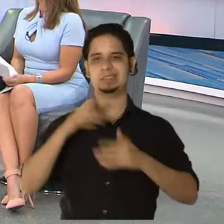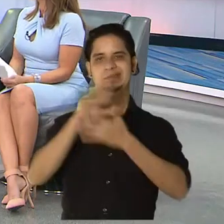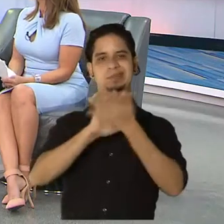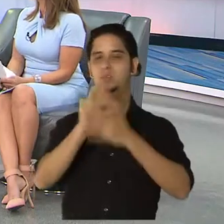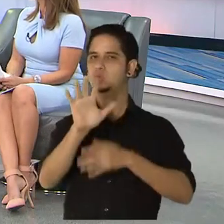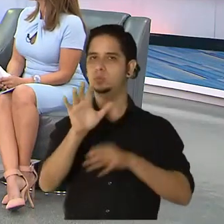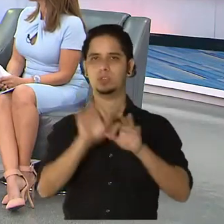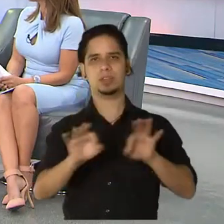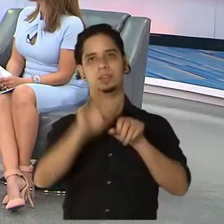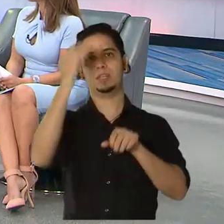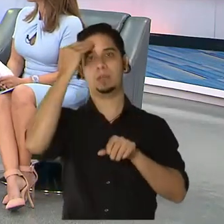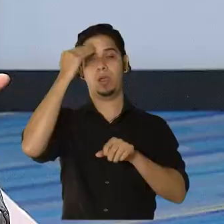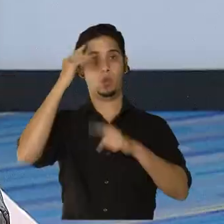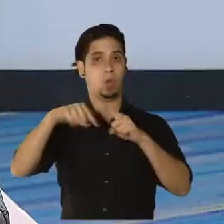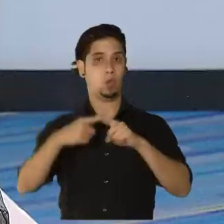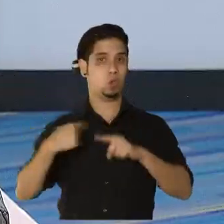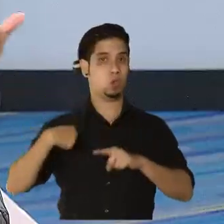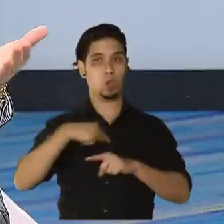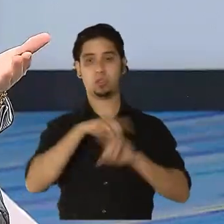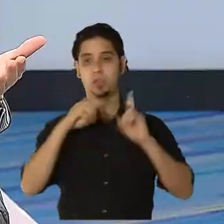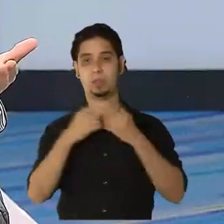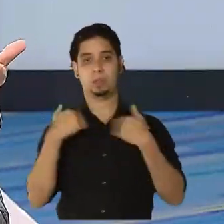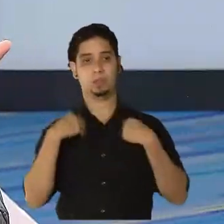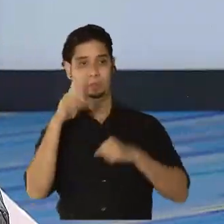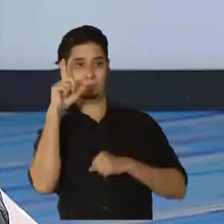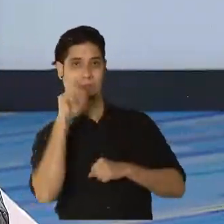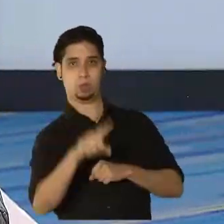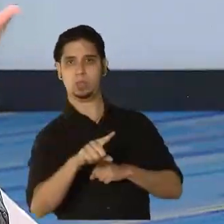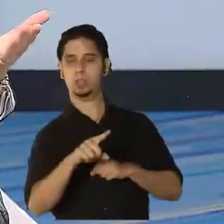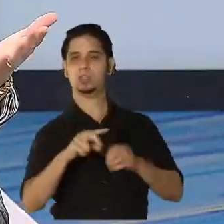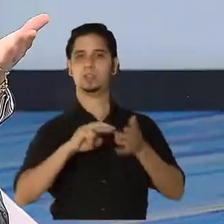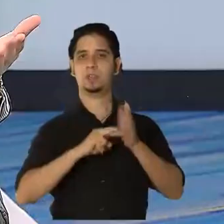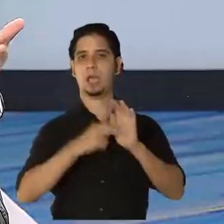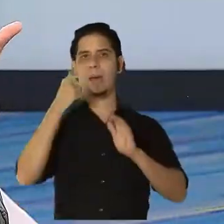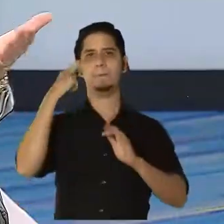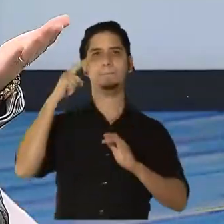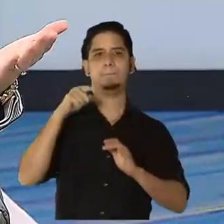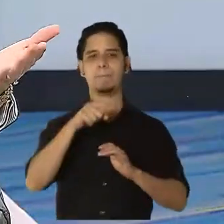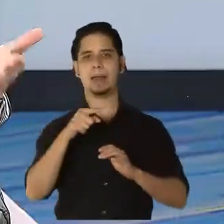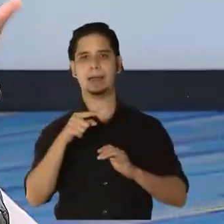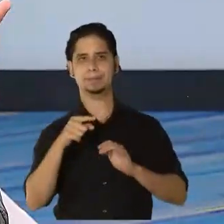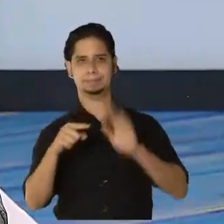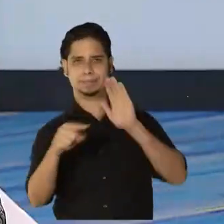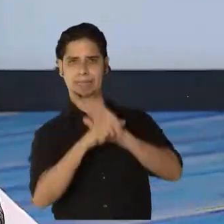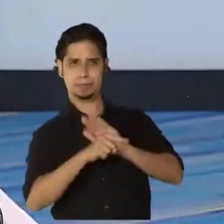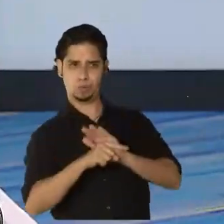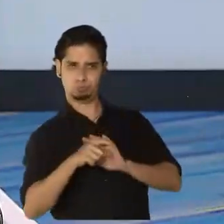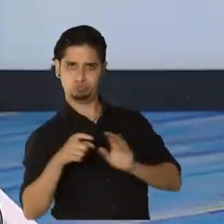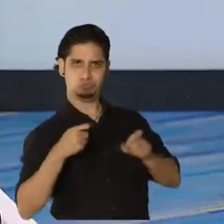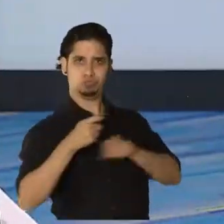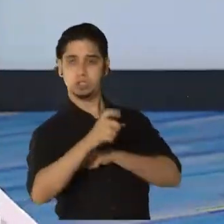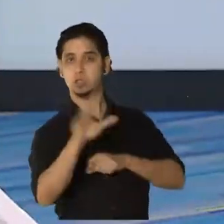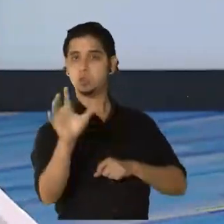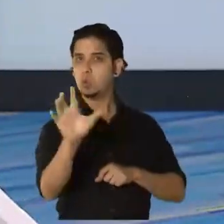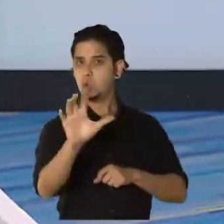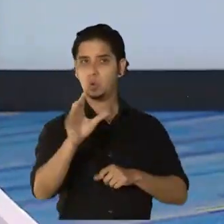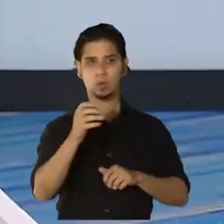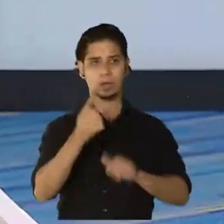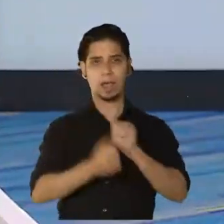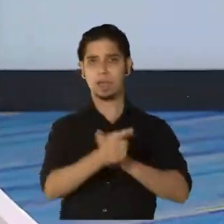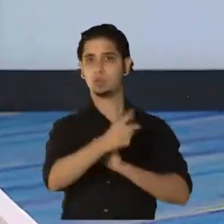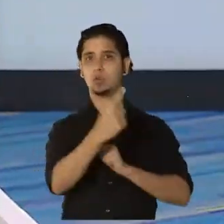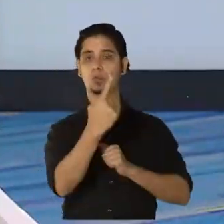lo llama al Departamento de Salud para hacerle preguntas, no lo está haciendo de mala forma. Al contrario, cada respuesta que dan los